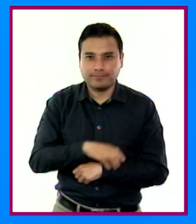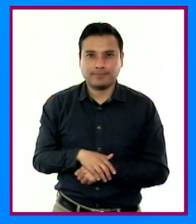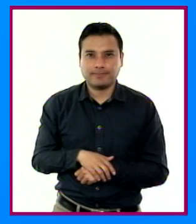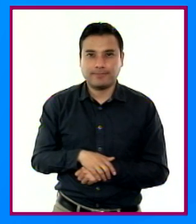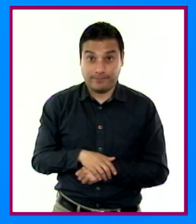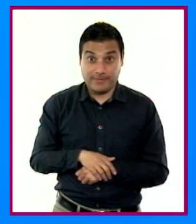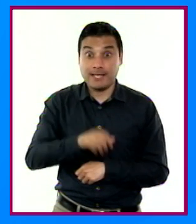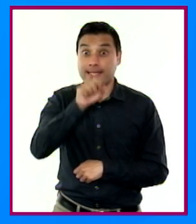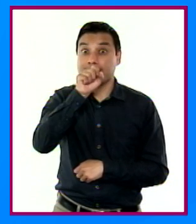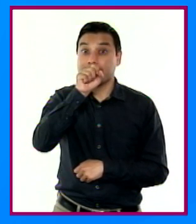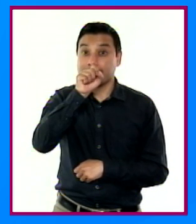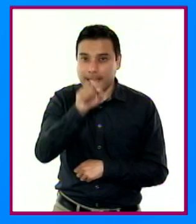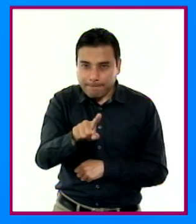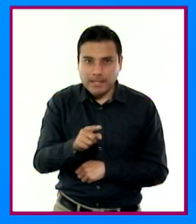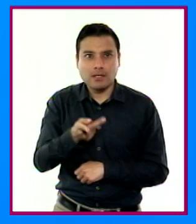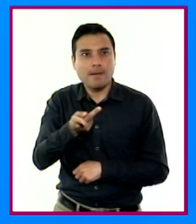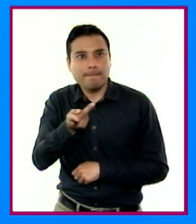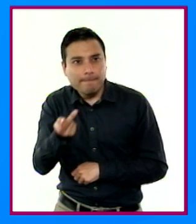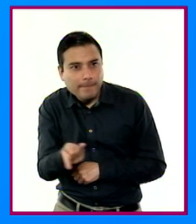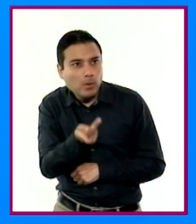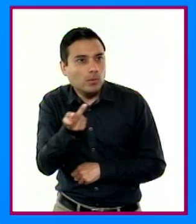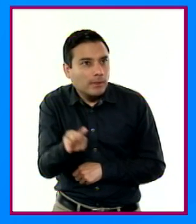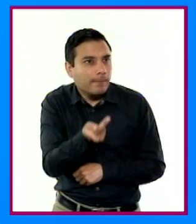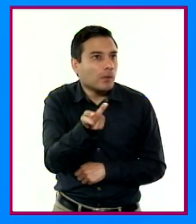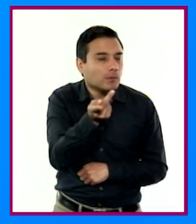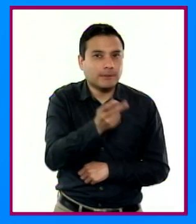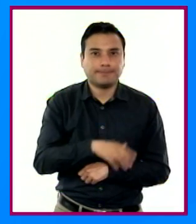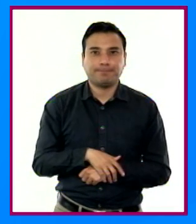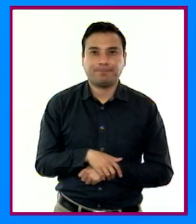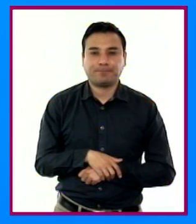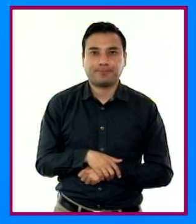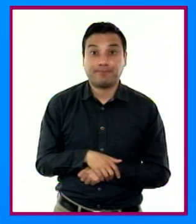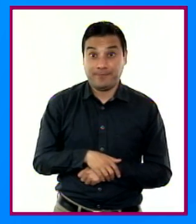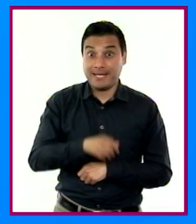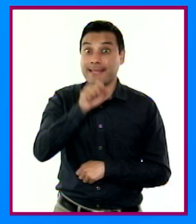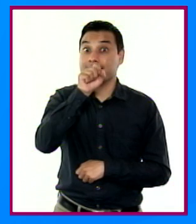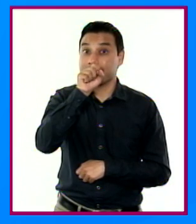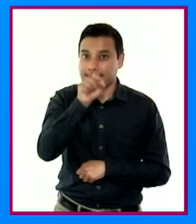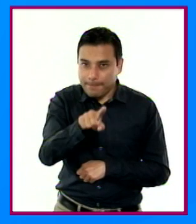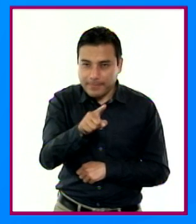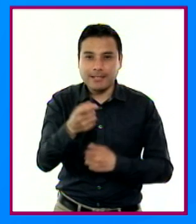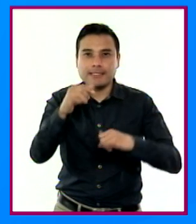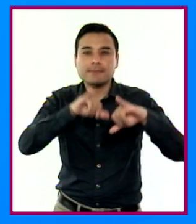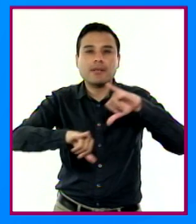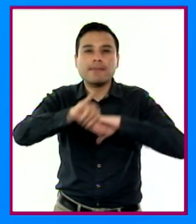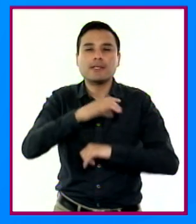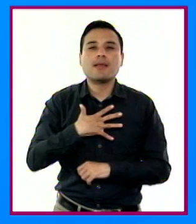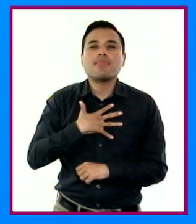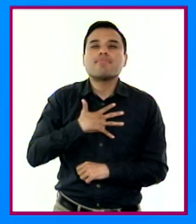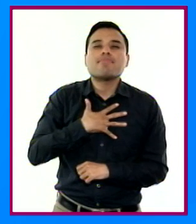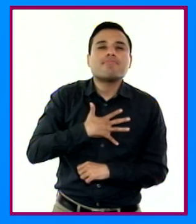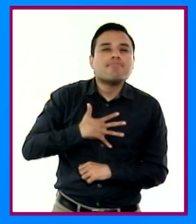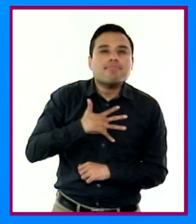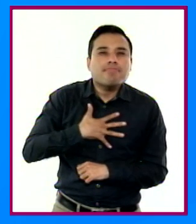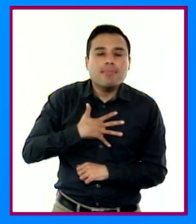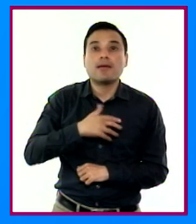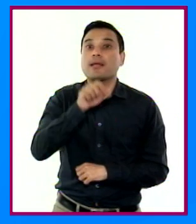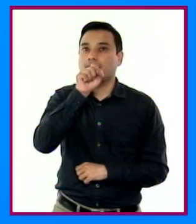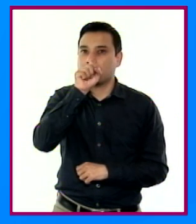la formulación de preguntas y sus explicaciones, la realización de experimentos y la búsqueda de